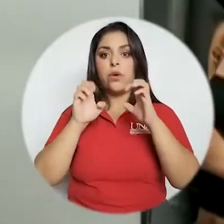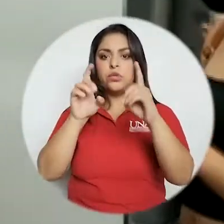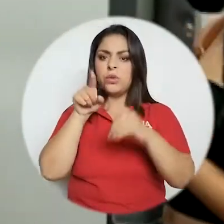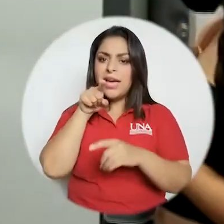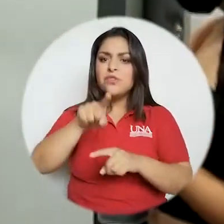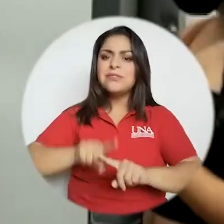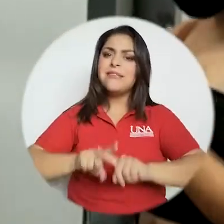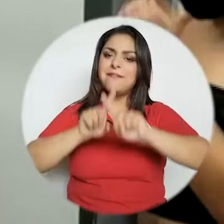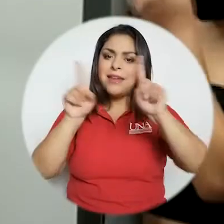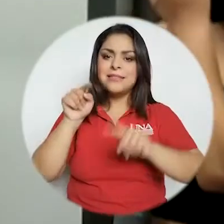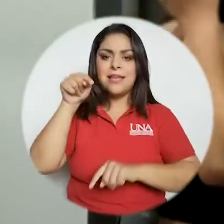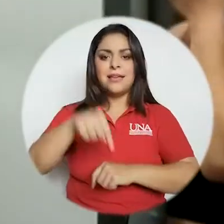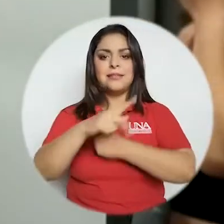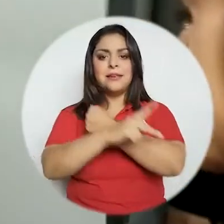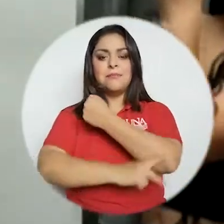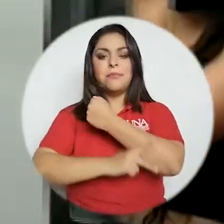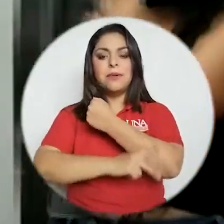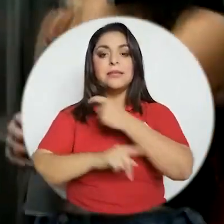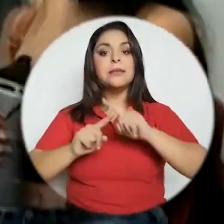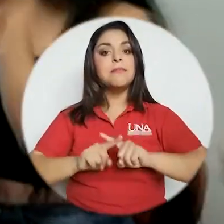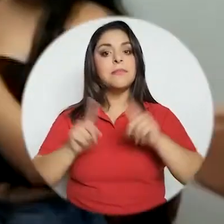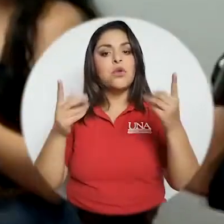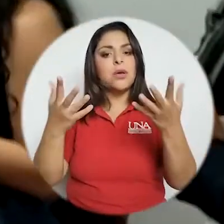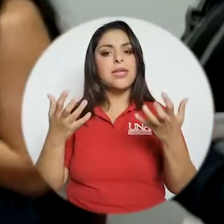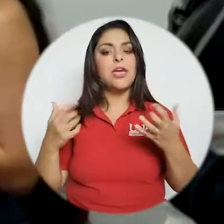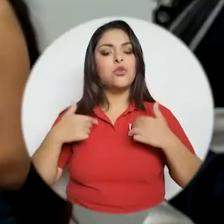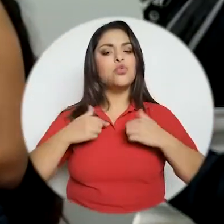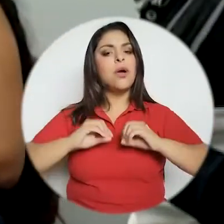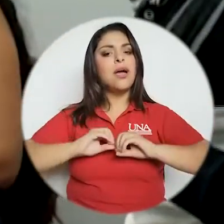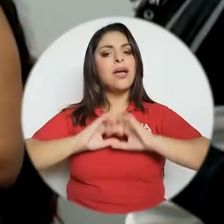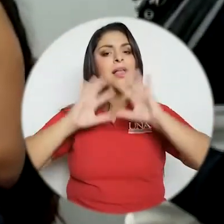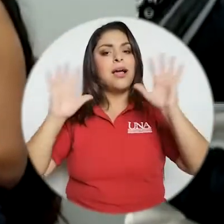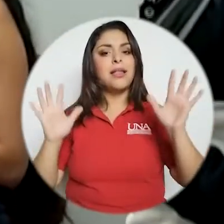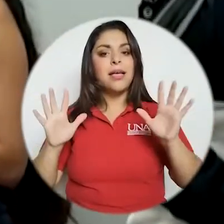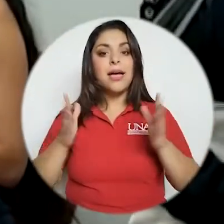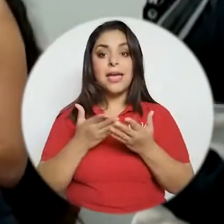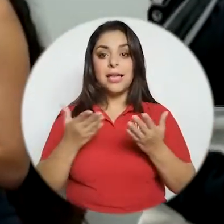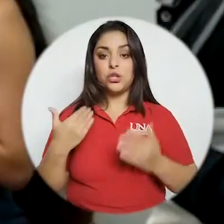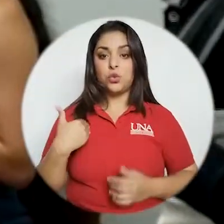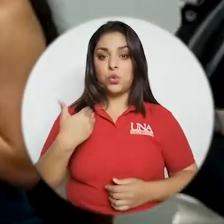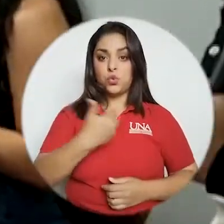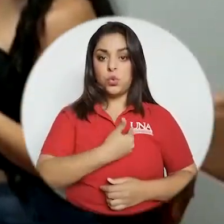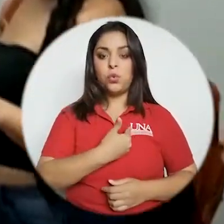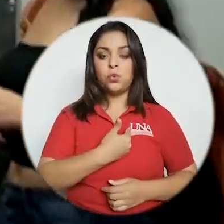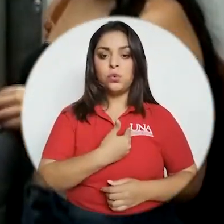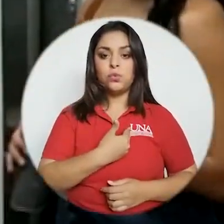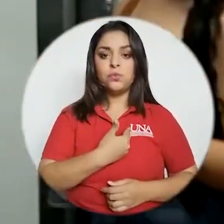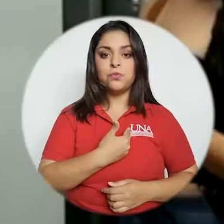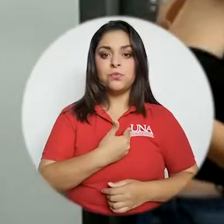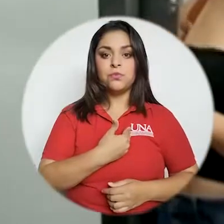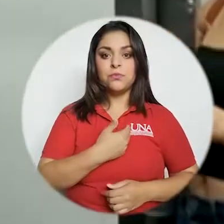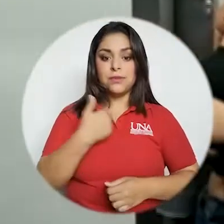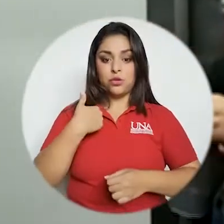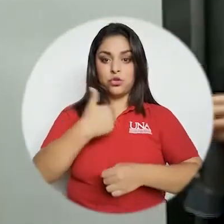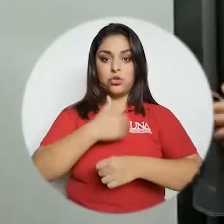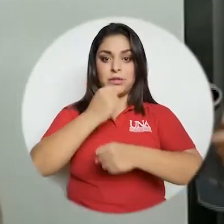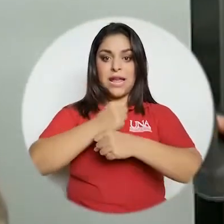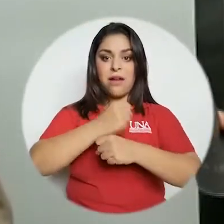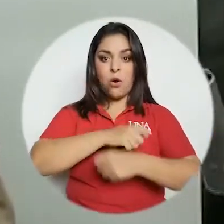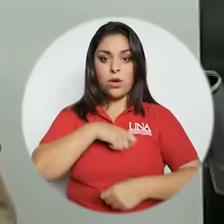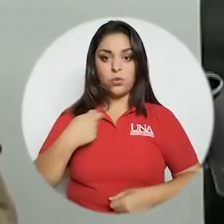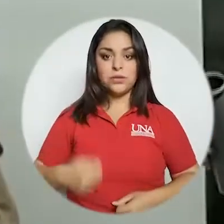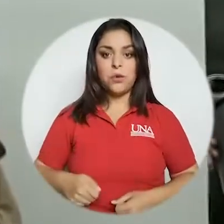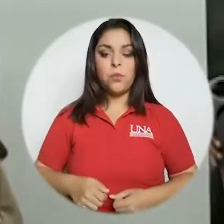marcado la diferencia en este país sin embargo debo decir con absoluta claridad que en los dos últimos años la